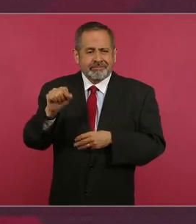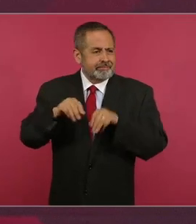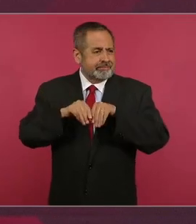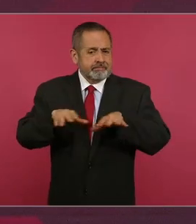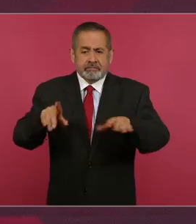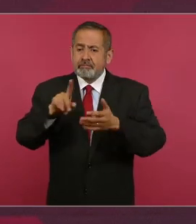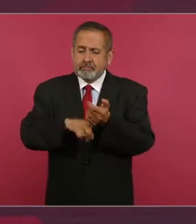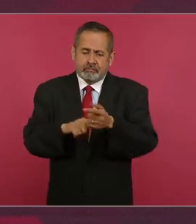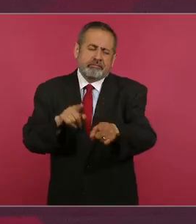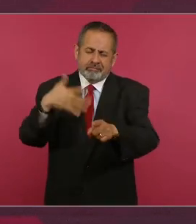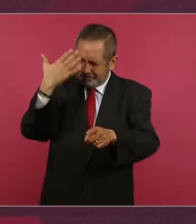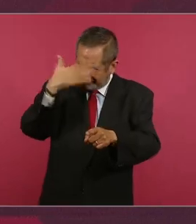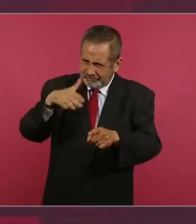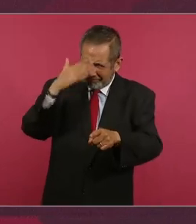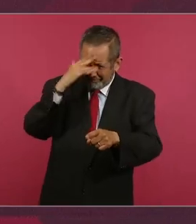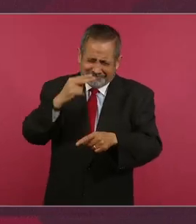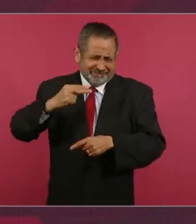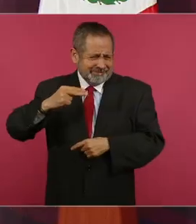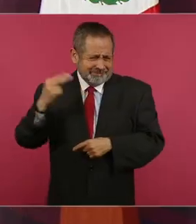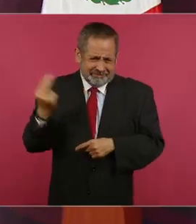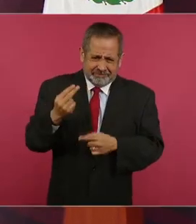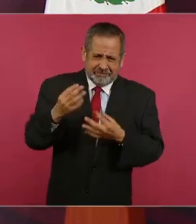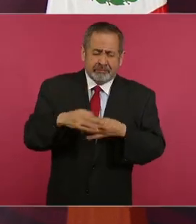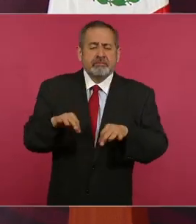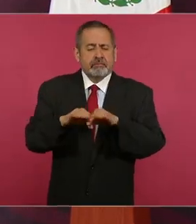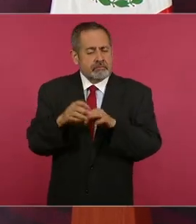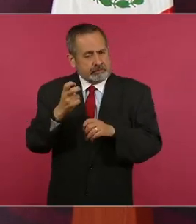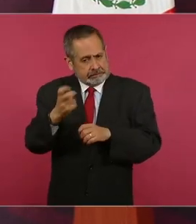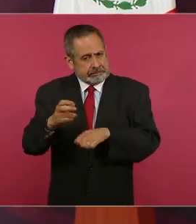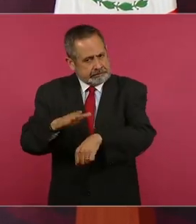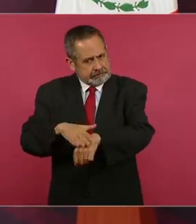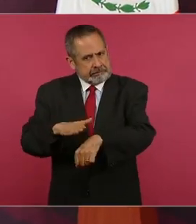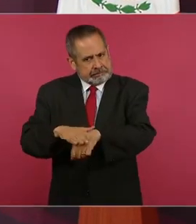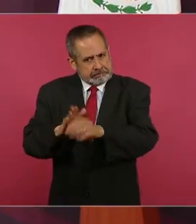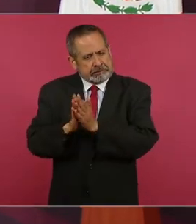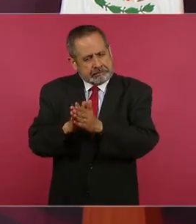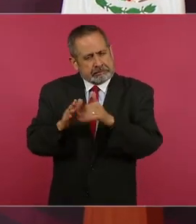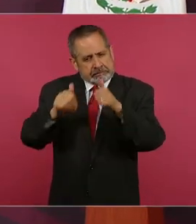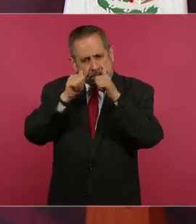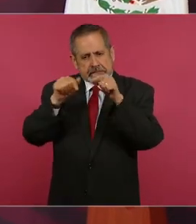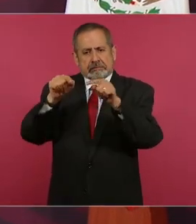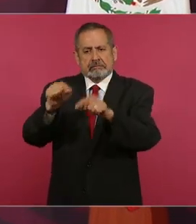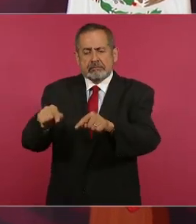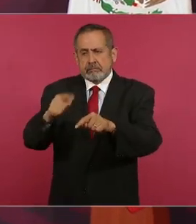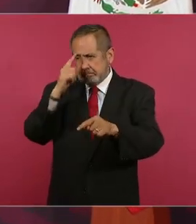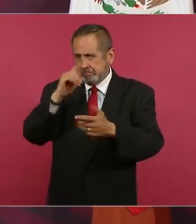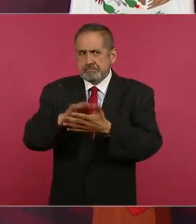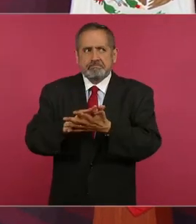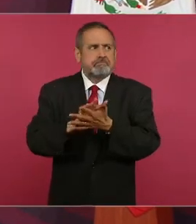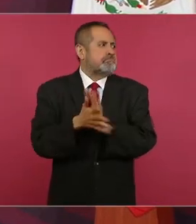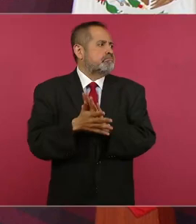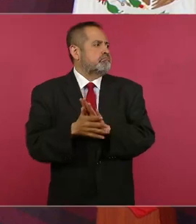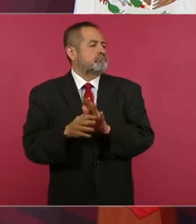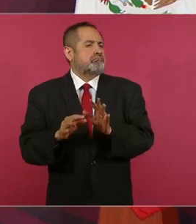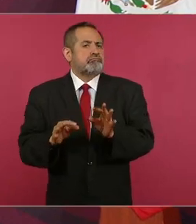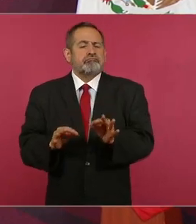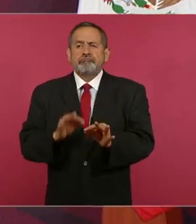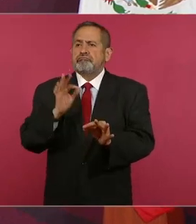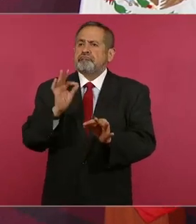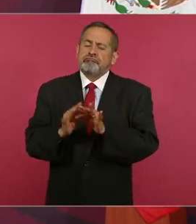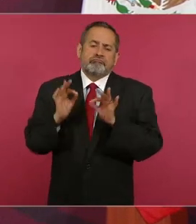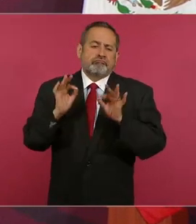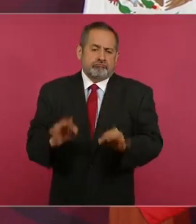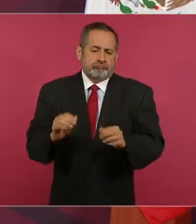que ya ustedes saben que es básico para lograr la normalidad en Acapulco.